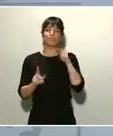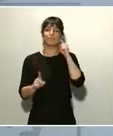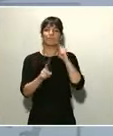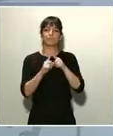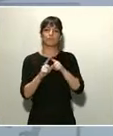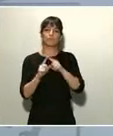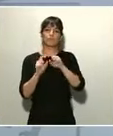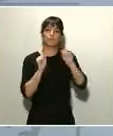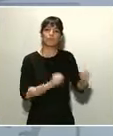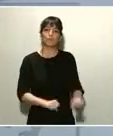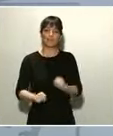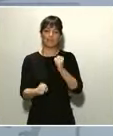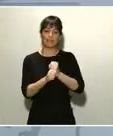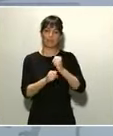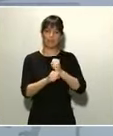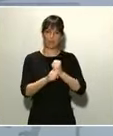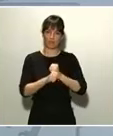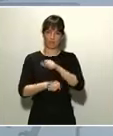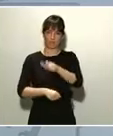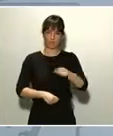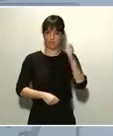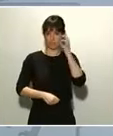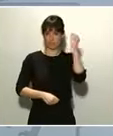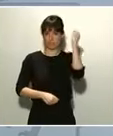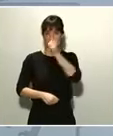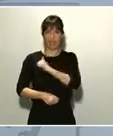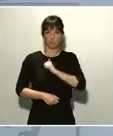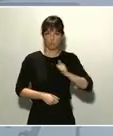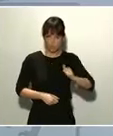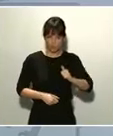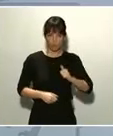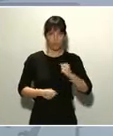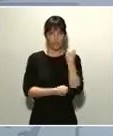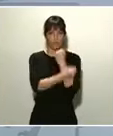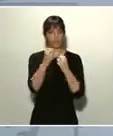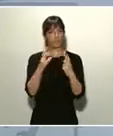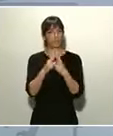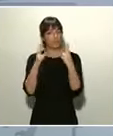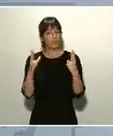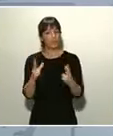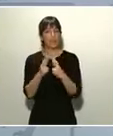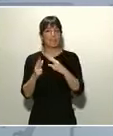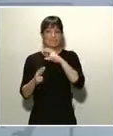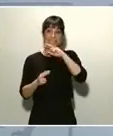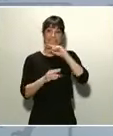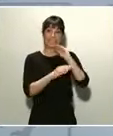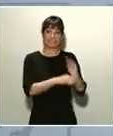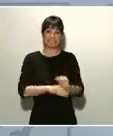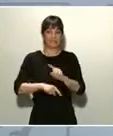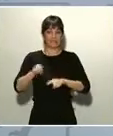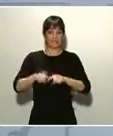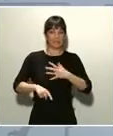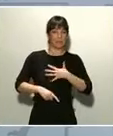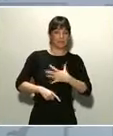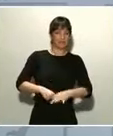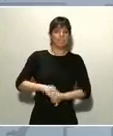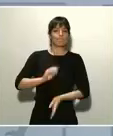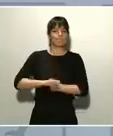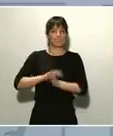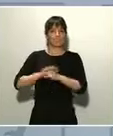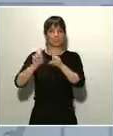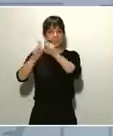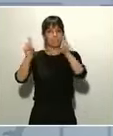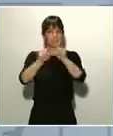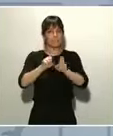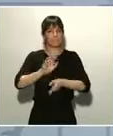trabajadores y trabajadoras, los autónomos, la economía social y salvaguardar, en la medida de nuestras posibilidades, la continuidad de las empresas con una movilización